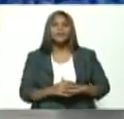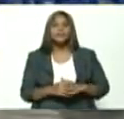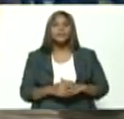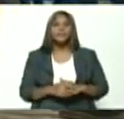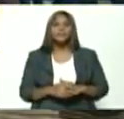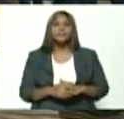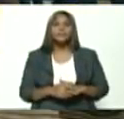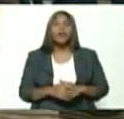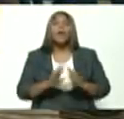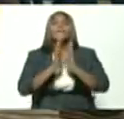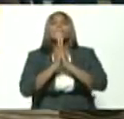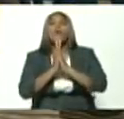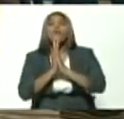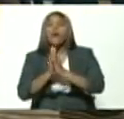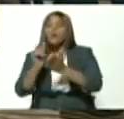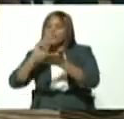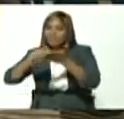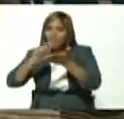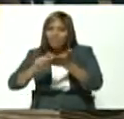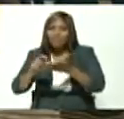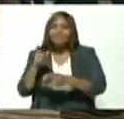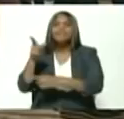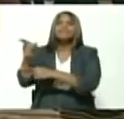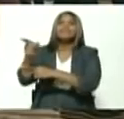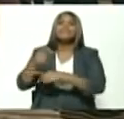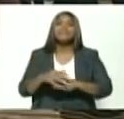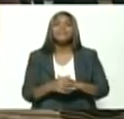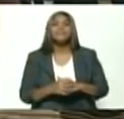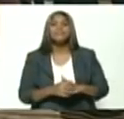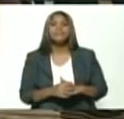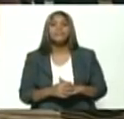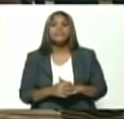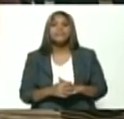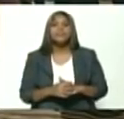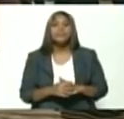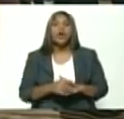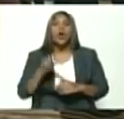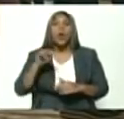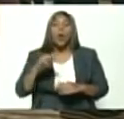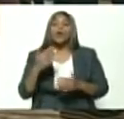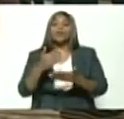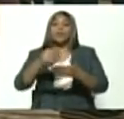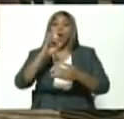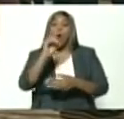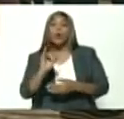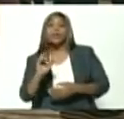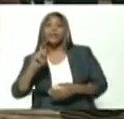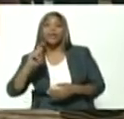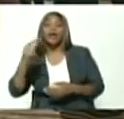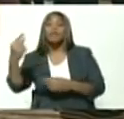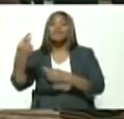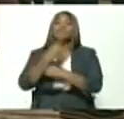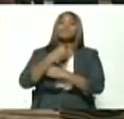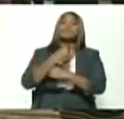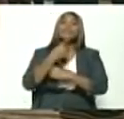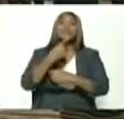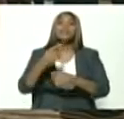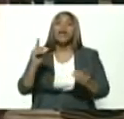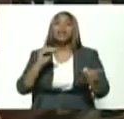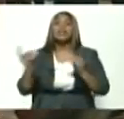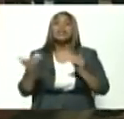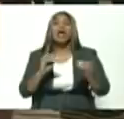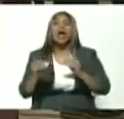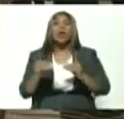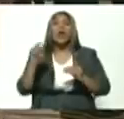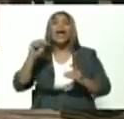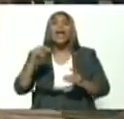Toma nota, José Ramón Rivero, porque en la OIT nos exigen un diálogo tripartito, este es